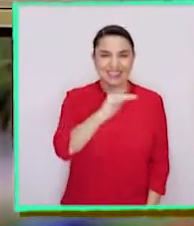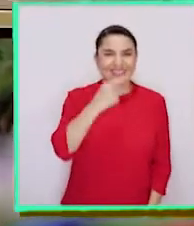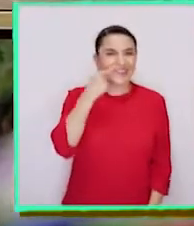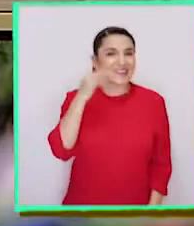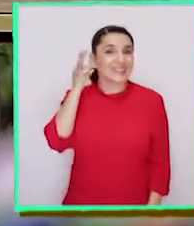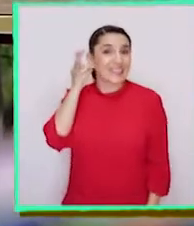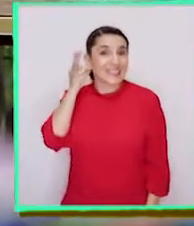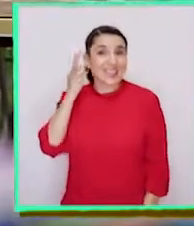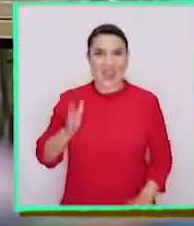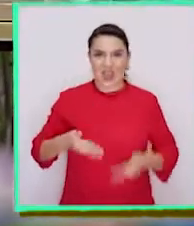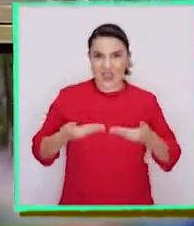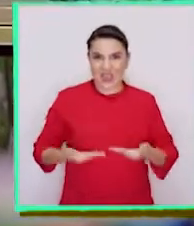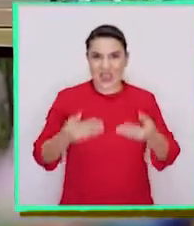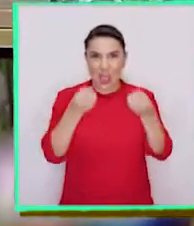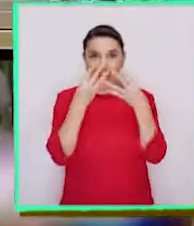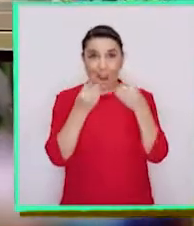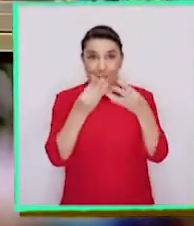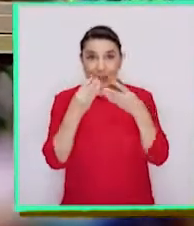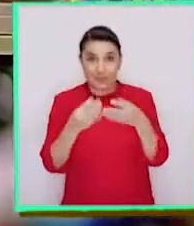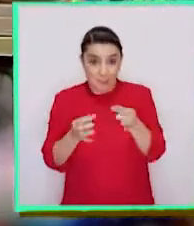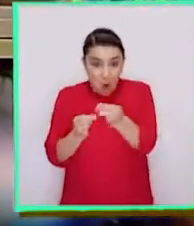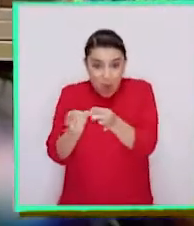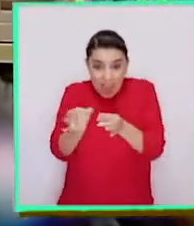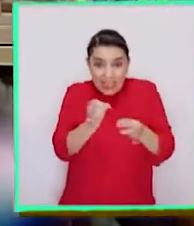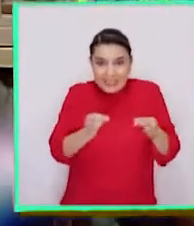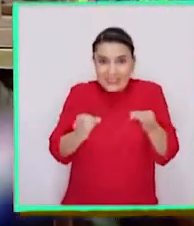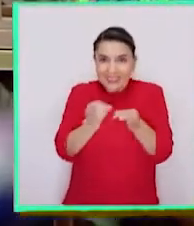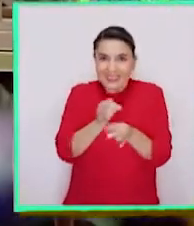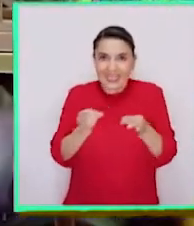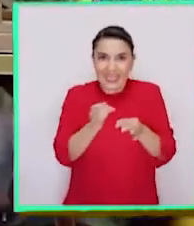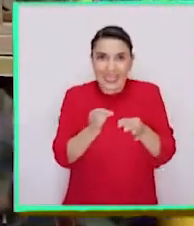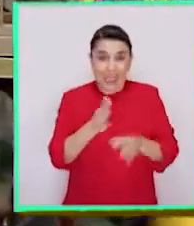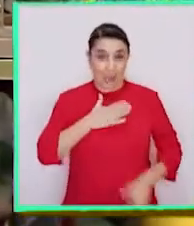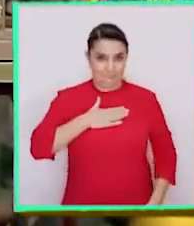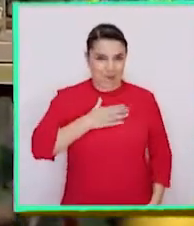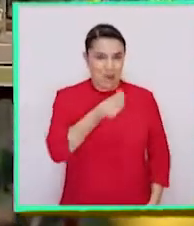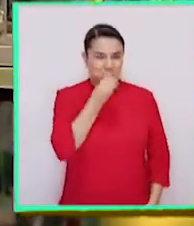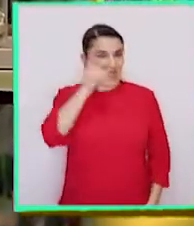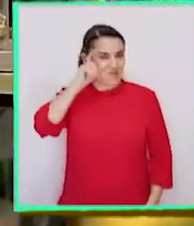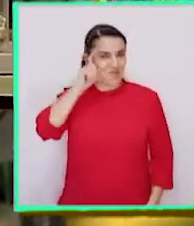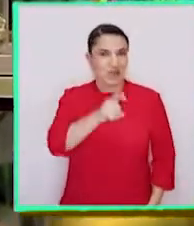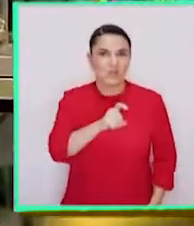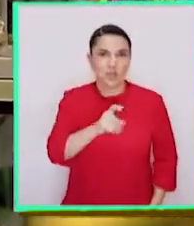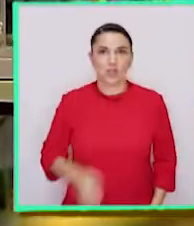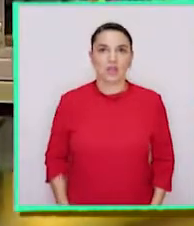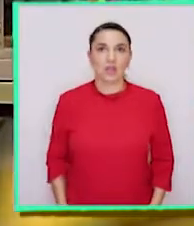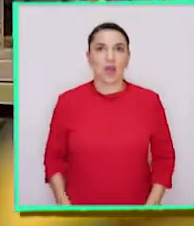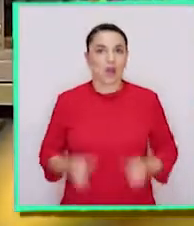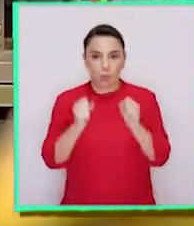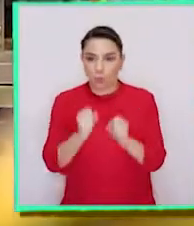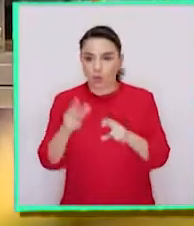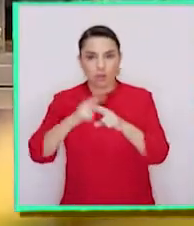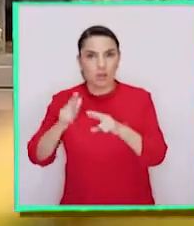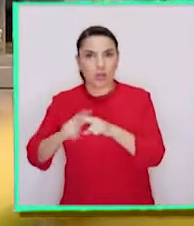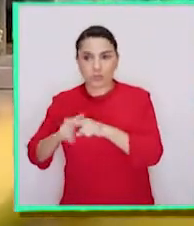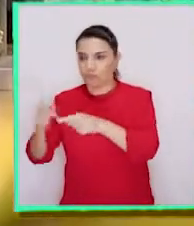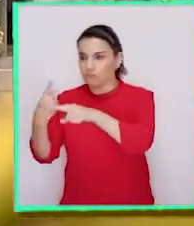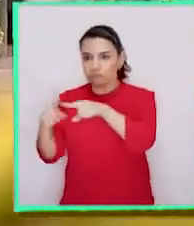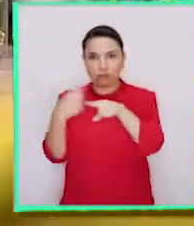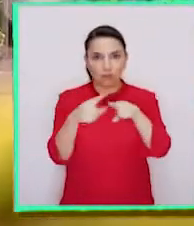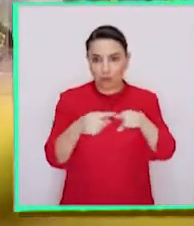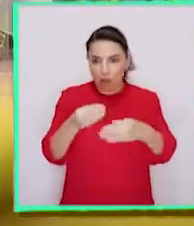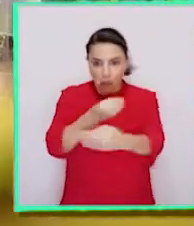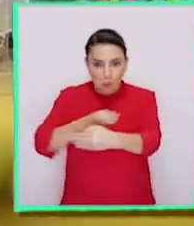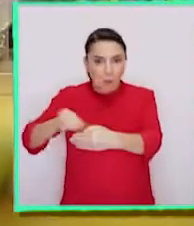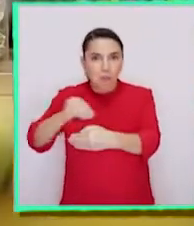Niños y niñas, hoy aprendimos que las lentejas, aparte de ser mi comida favorita, se pueden preparar de distintas